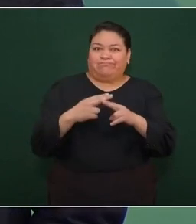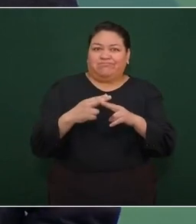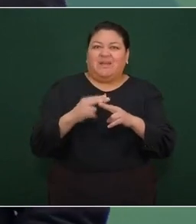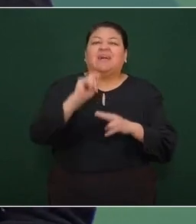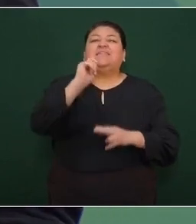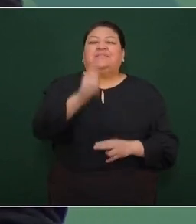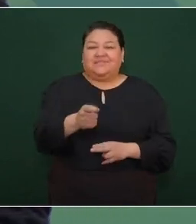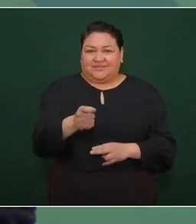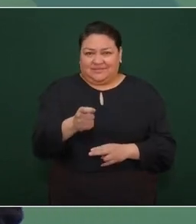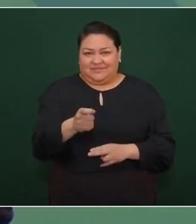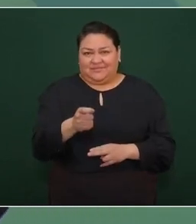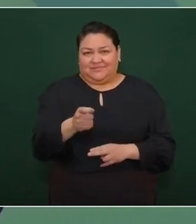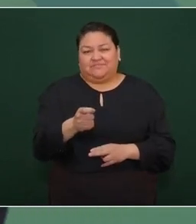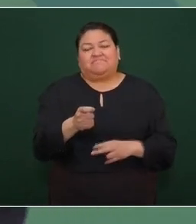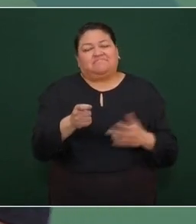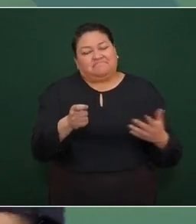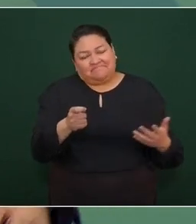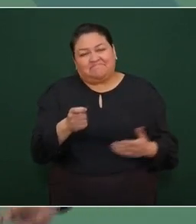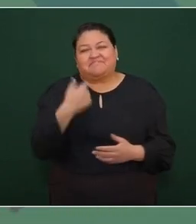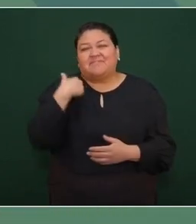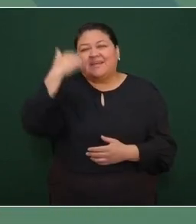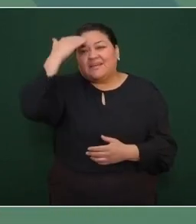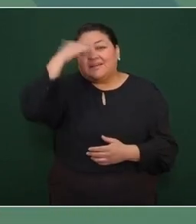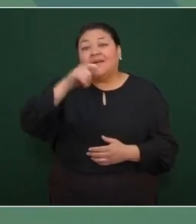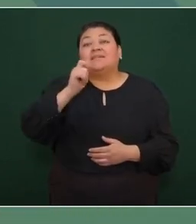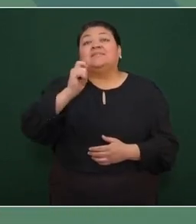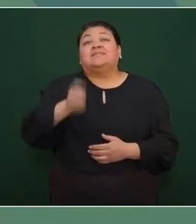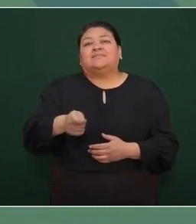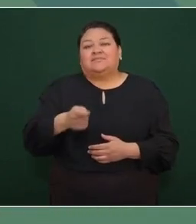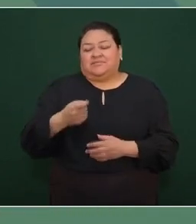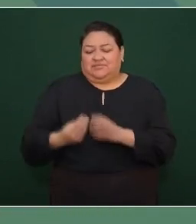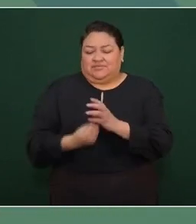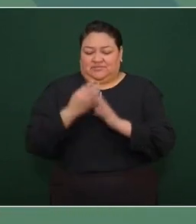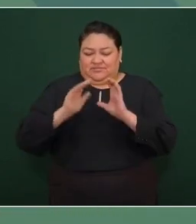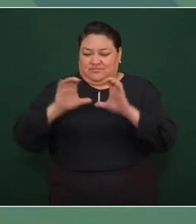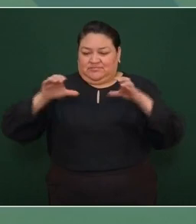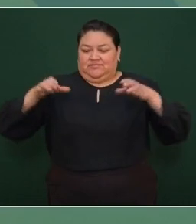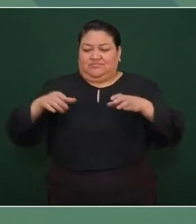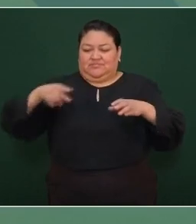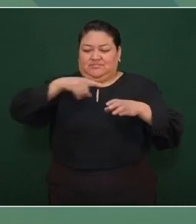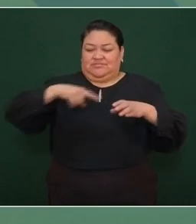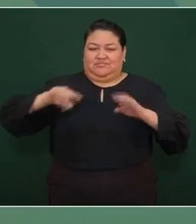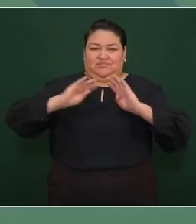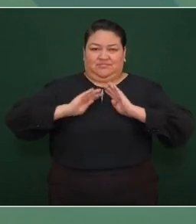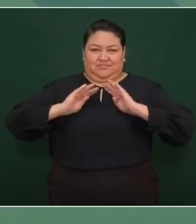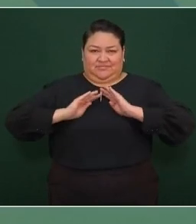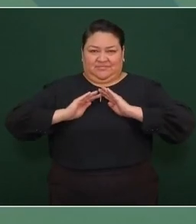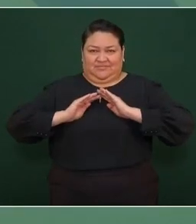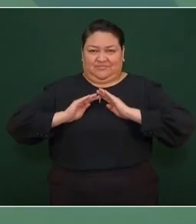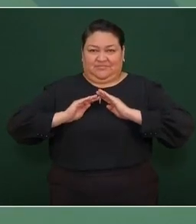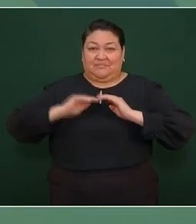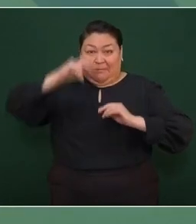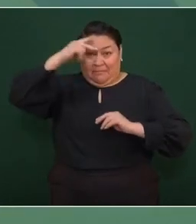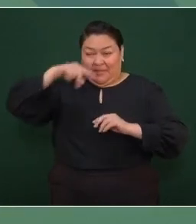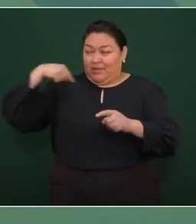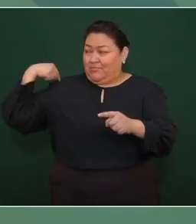más de la creación del Ejército Mexicano